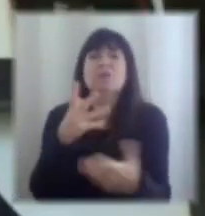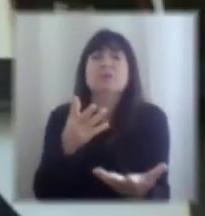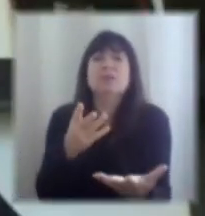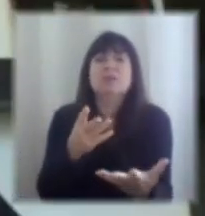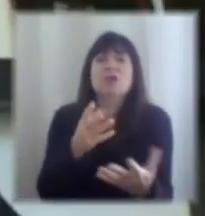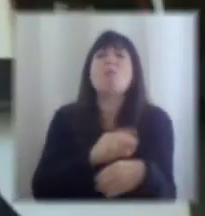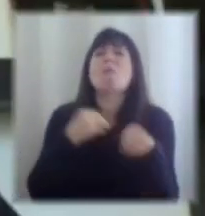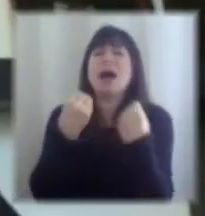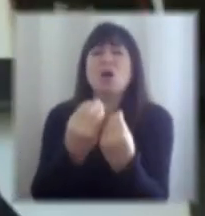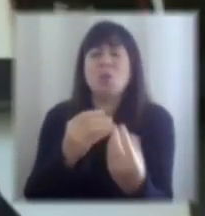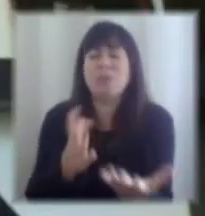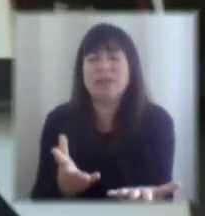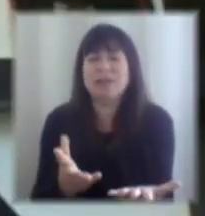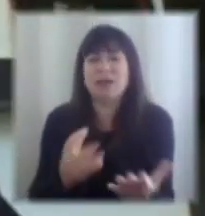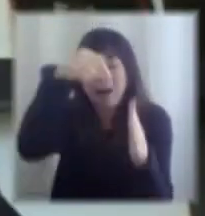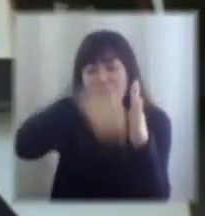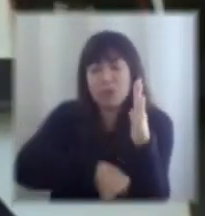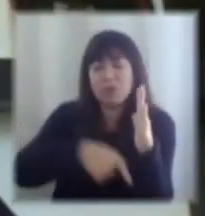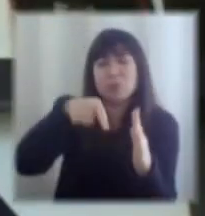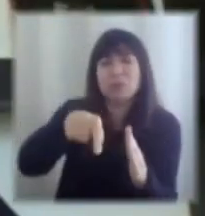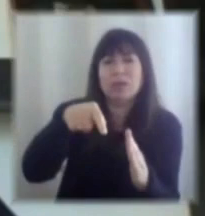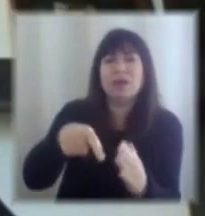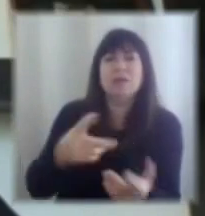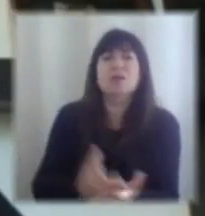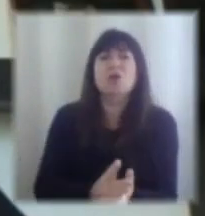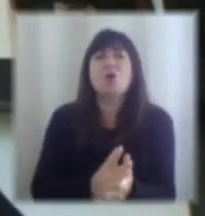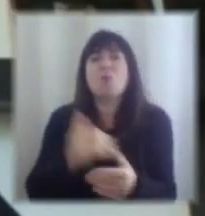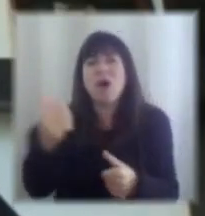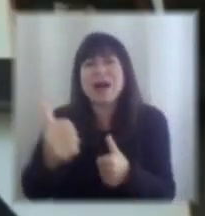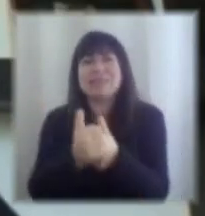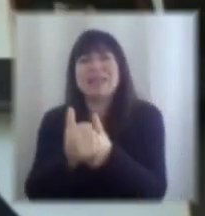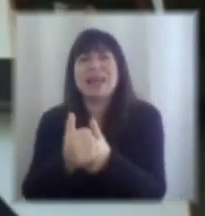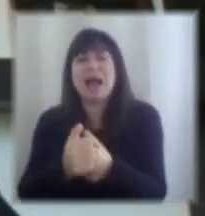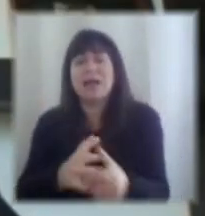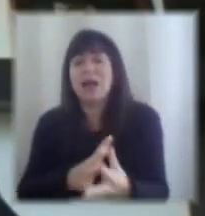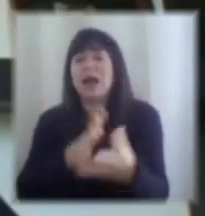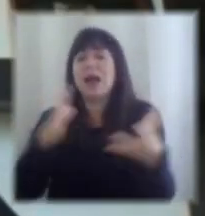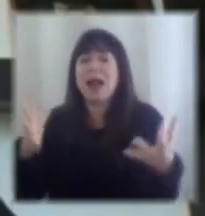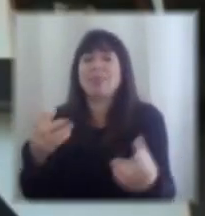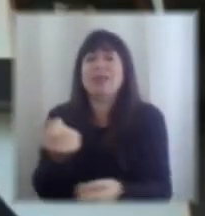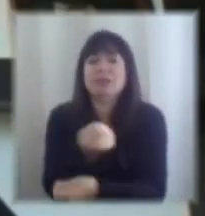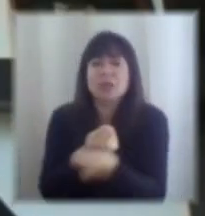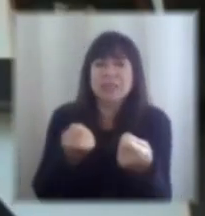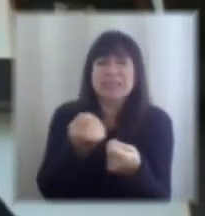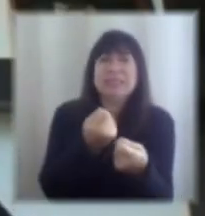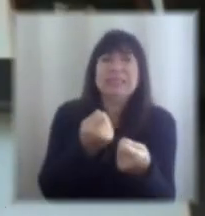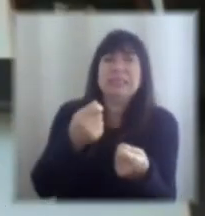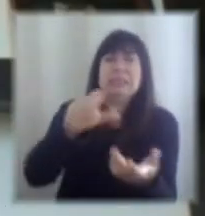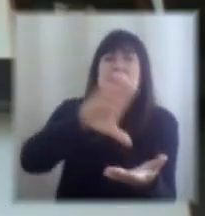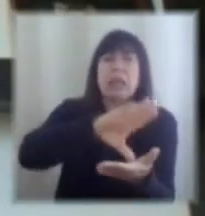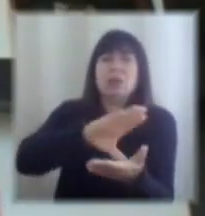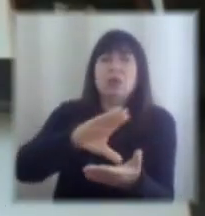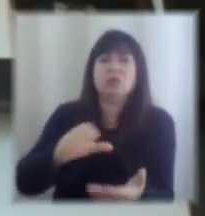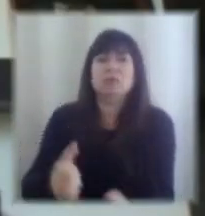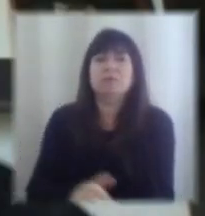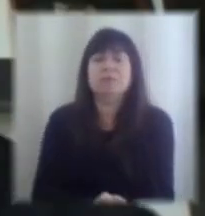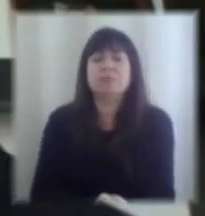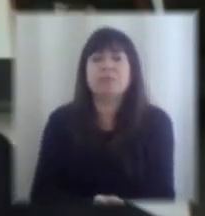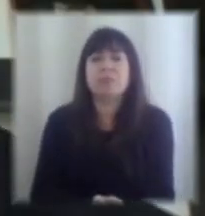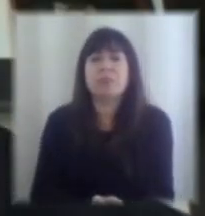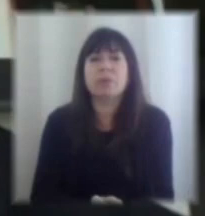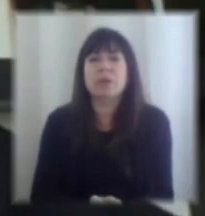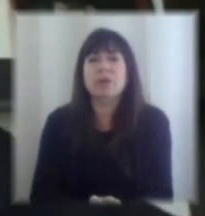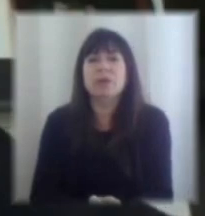más conveniente producirla cerca de los grandes centros de consumo y no cerca de los insumos entonces no es una cosa caprichosa que ocurra lo que